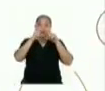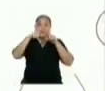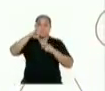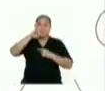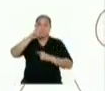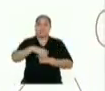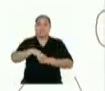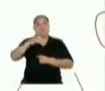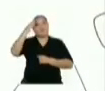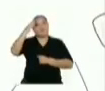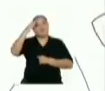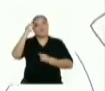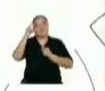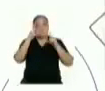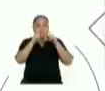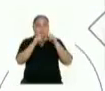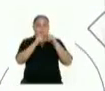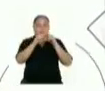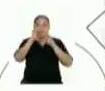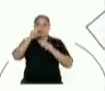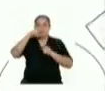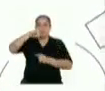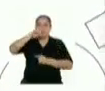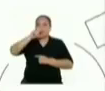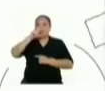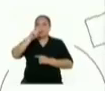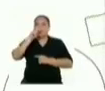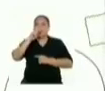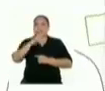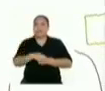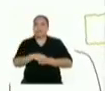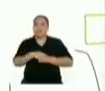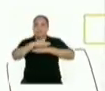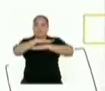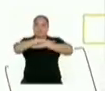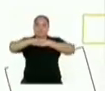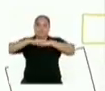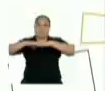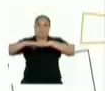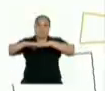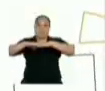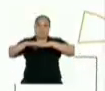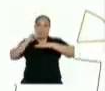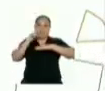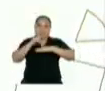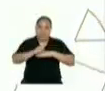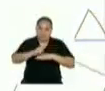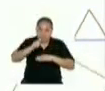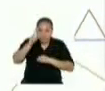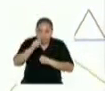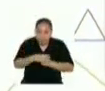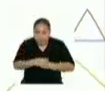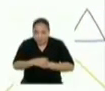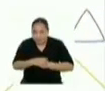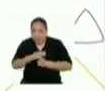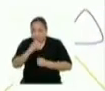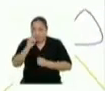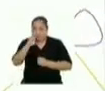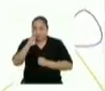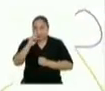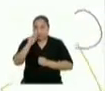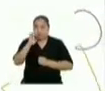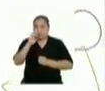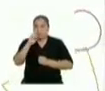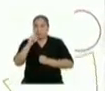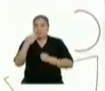Sabemos que el área de un triángulo equilátero es esta que vemos en la parte superior. Y como el octaedro tiene ocho